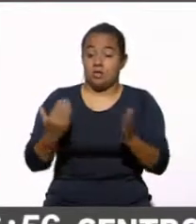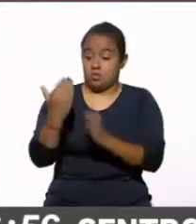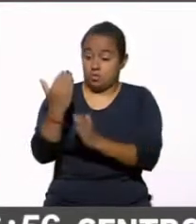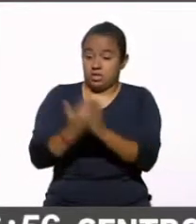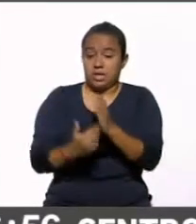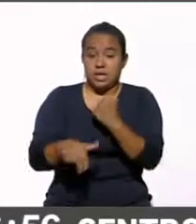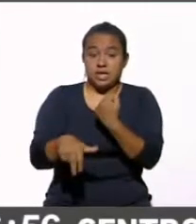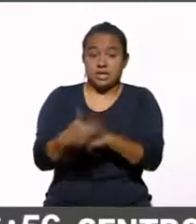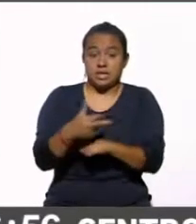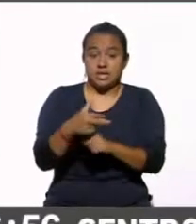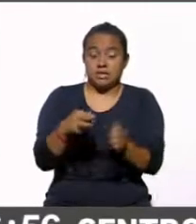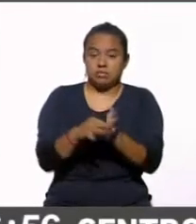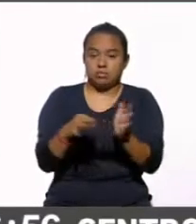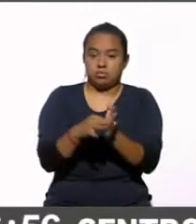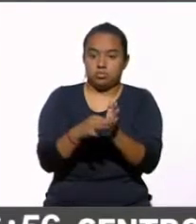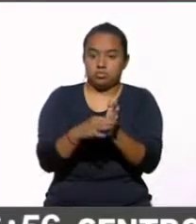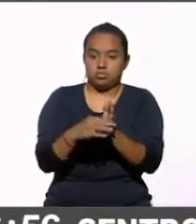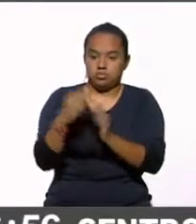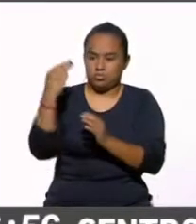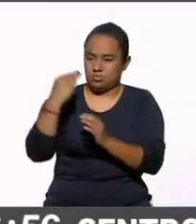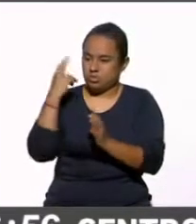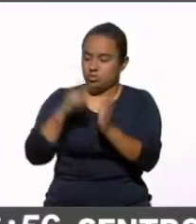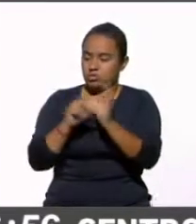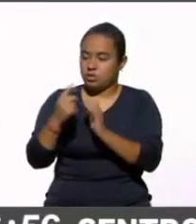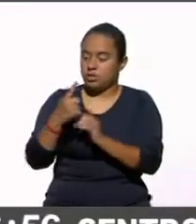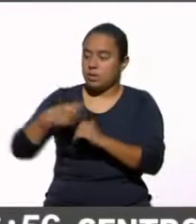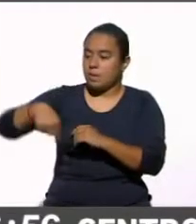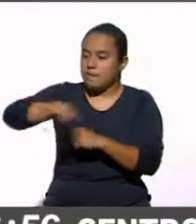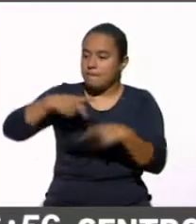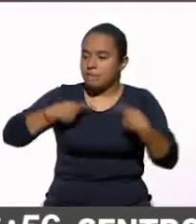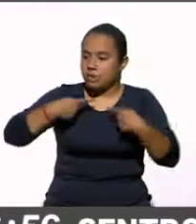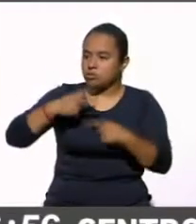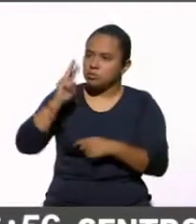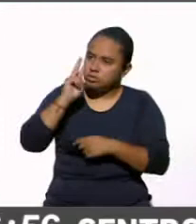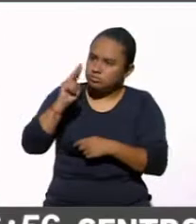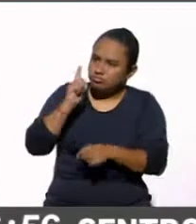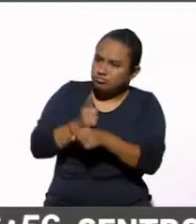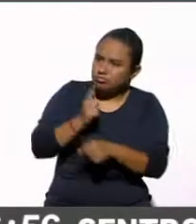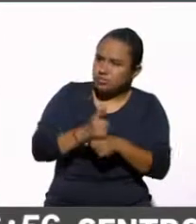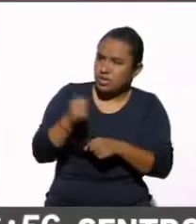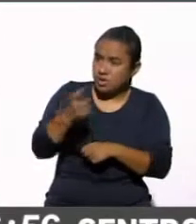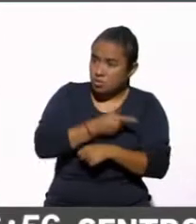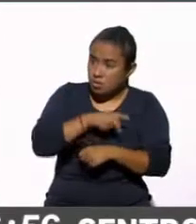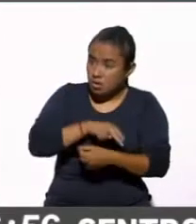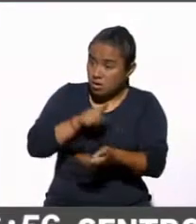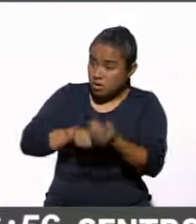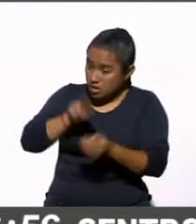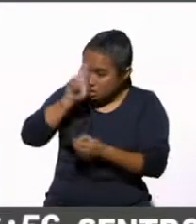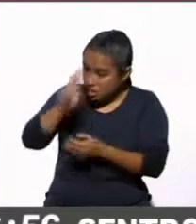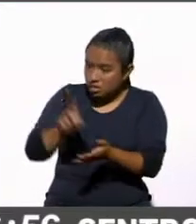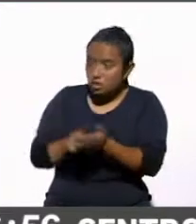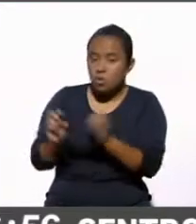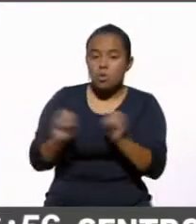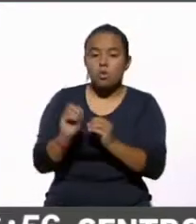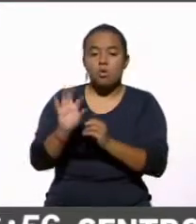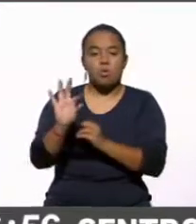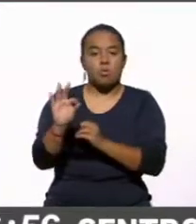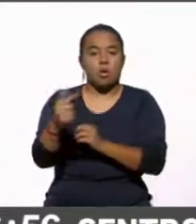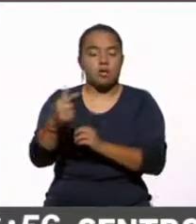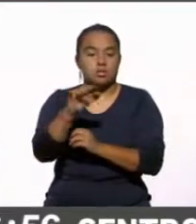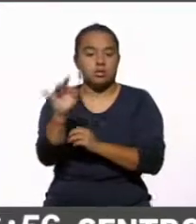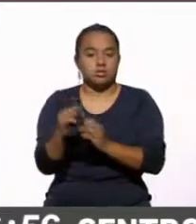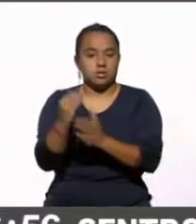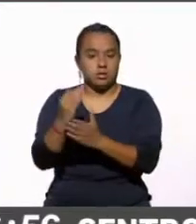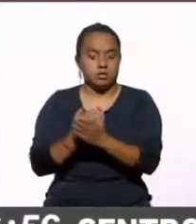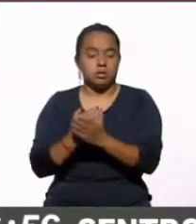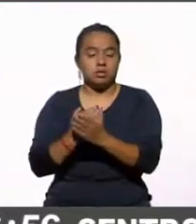puntos para marzo del 21. Ahí creo una opinión pública crítica en este tema y si